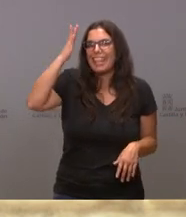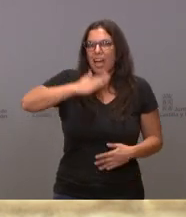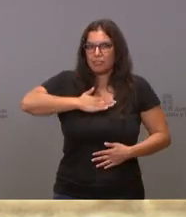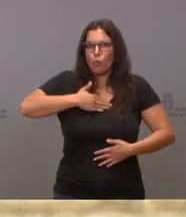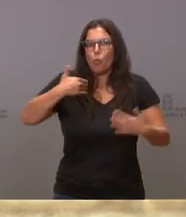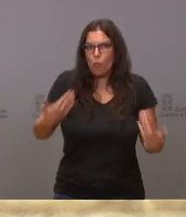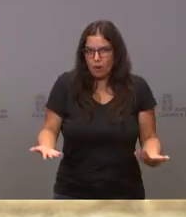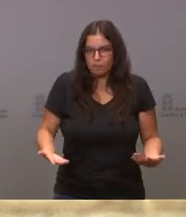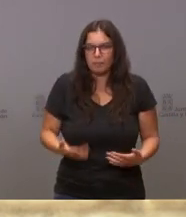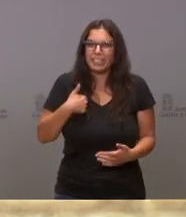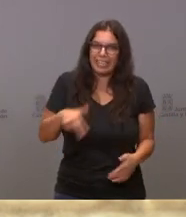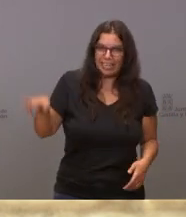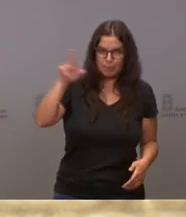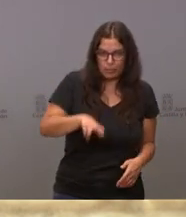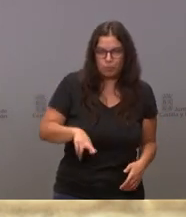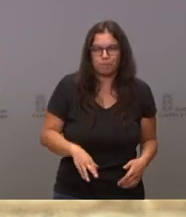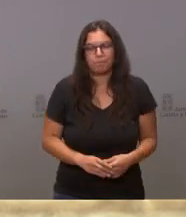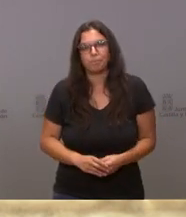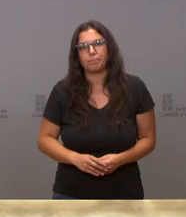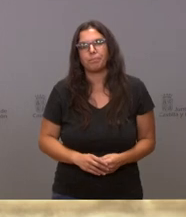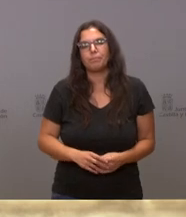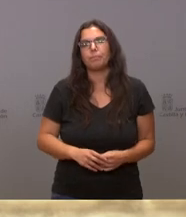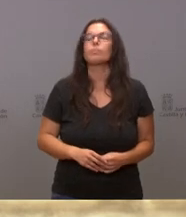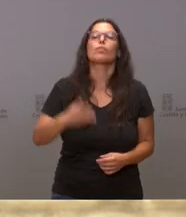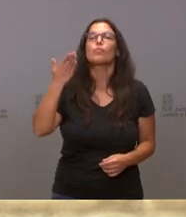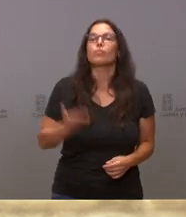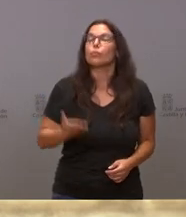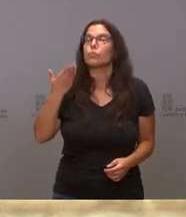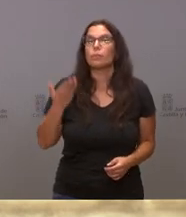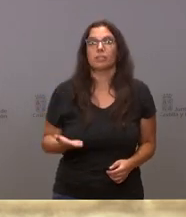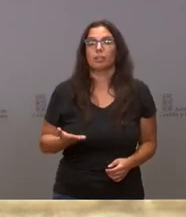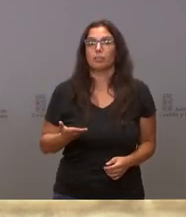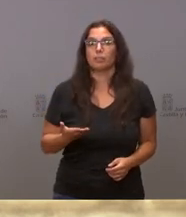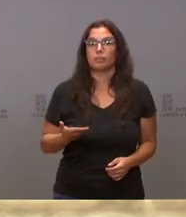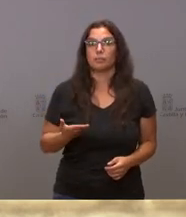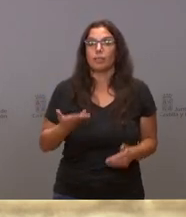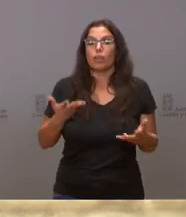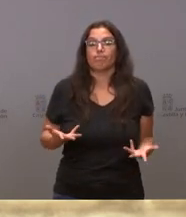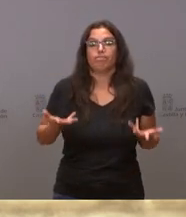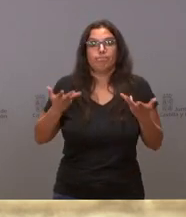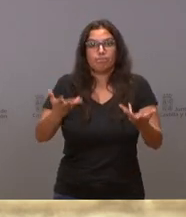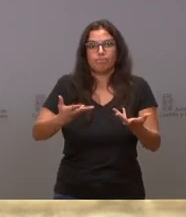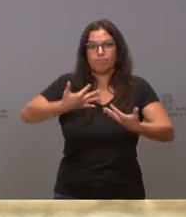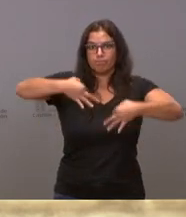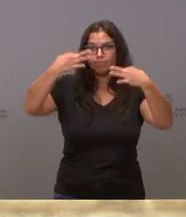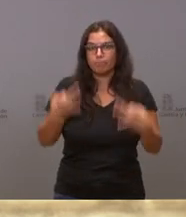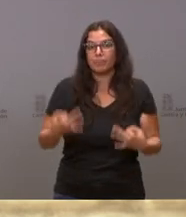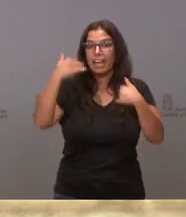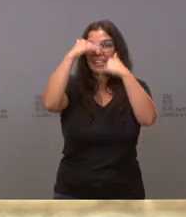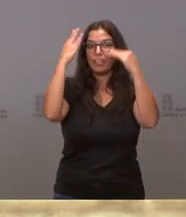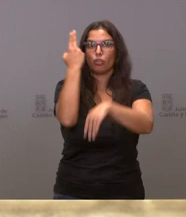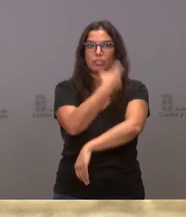vuelvo a insistir, es fundamental garantizar la asistencia sanitaria